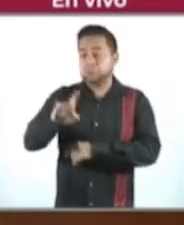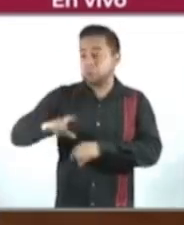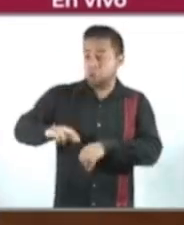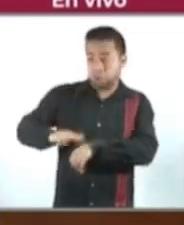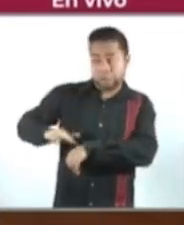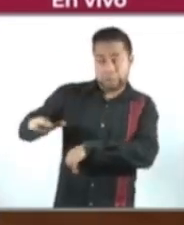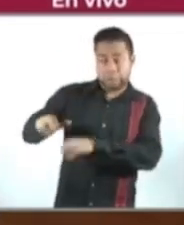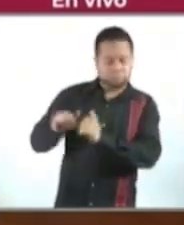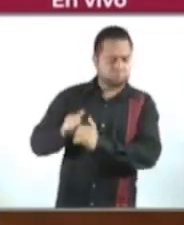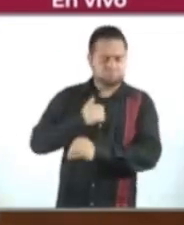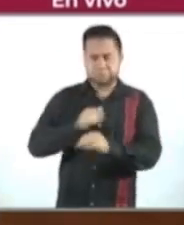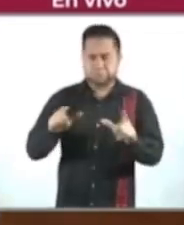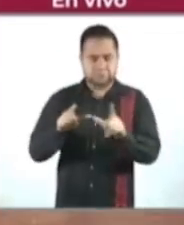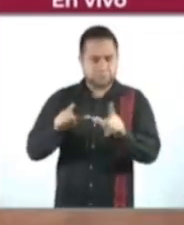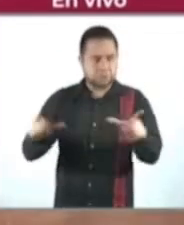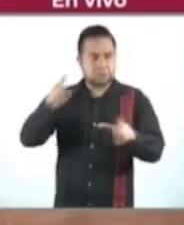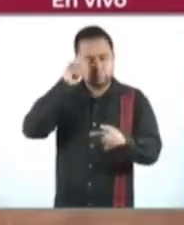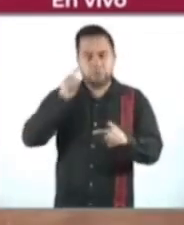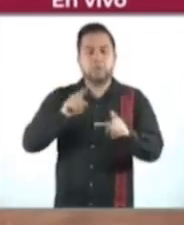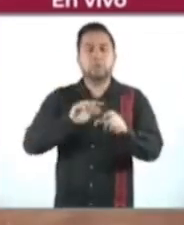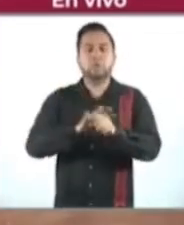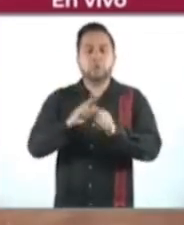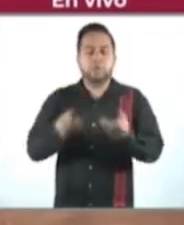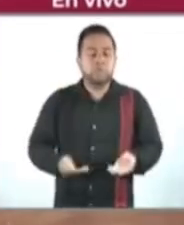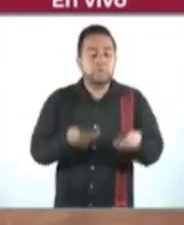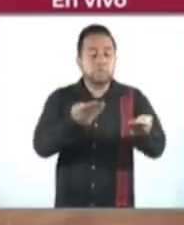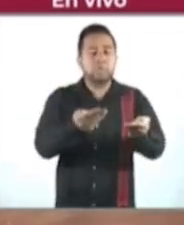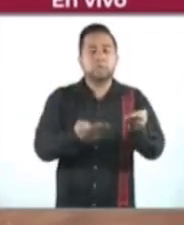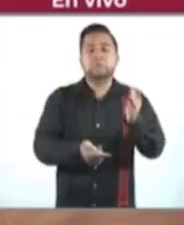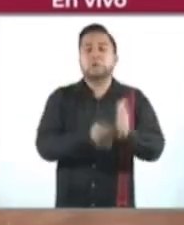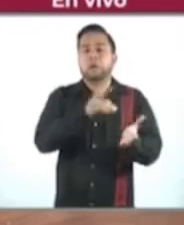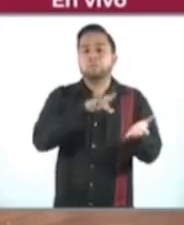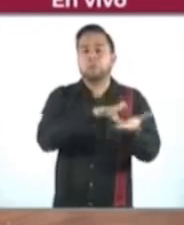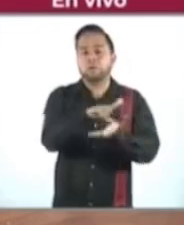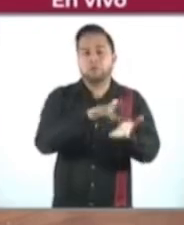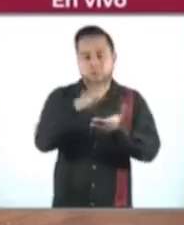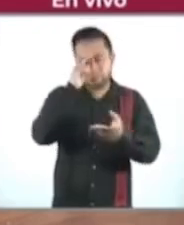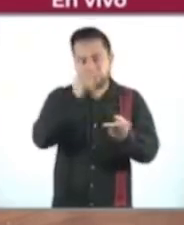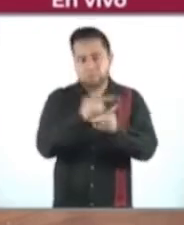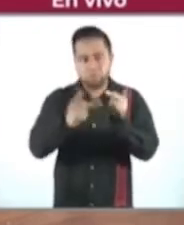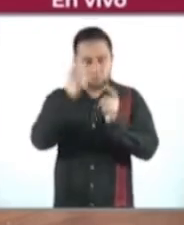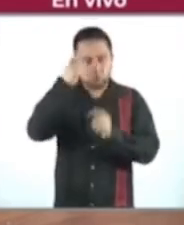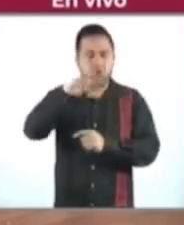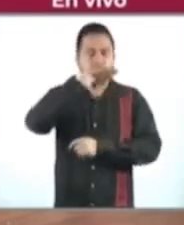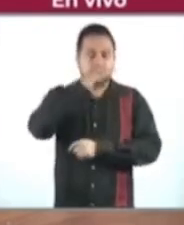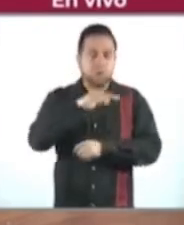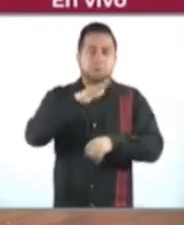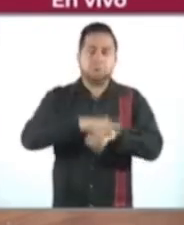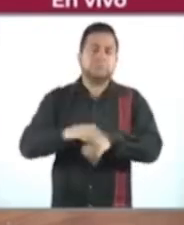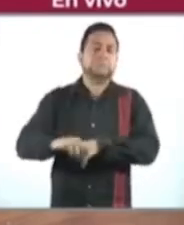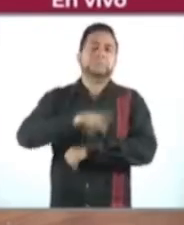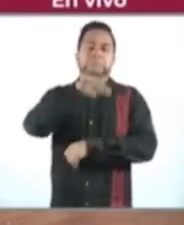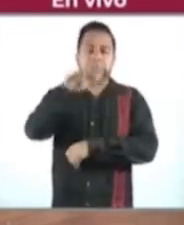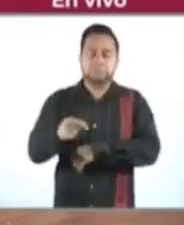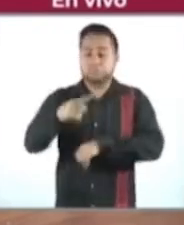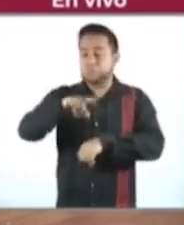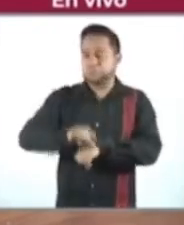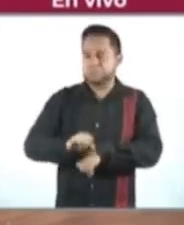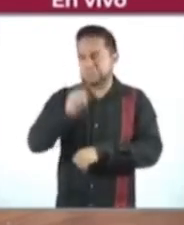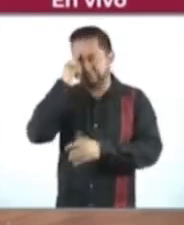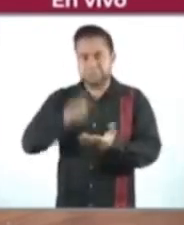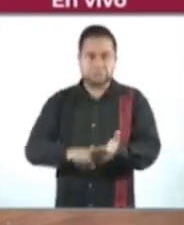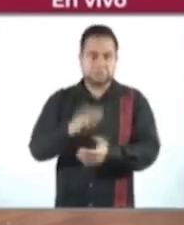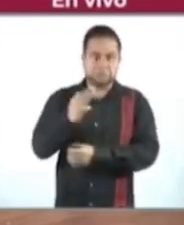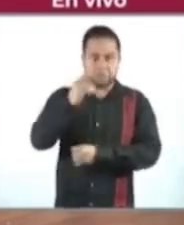gobernador, estamos listos ya para entregar los primeros apoyos a los productores de maíz, y más adelantito, una semana más, yo creo,